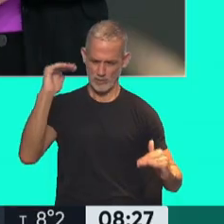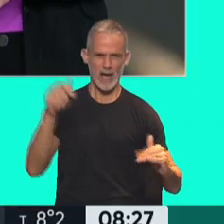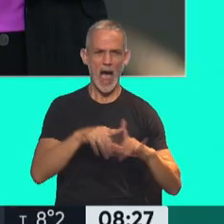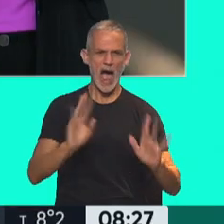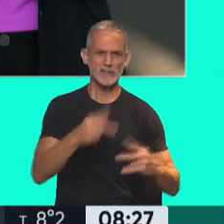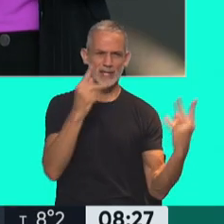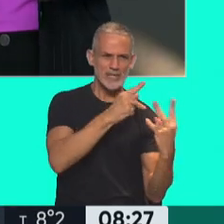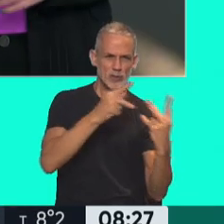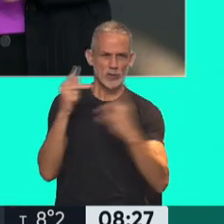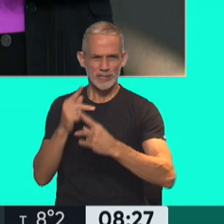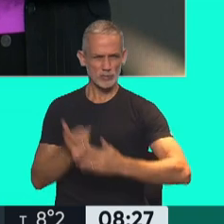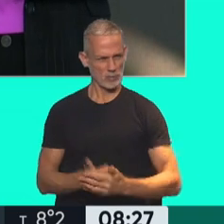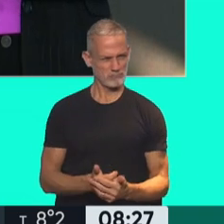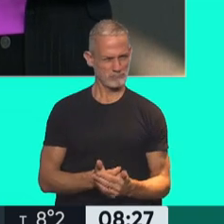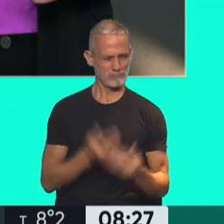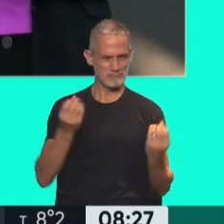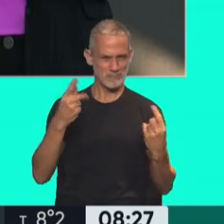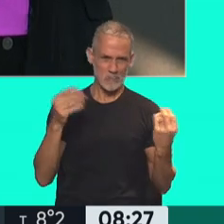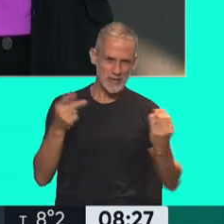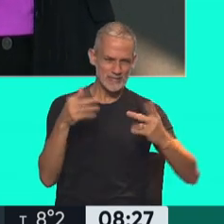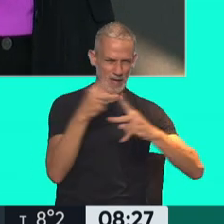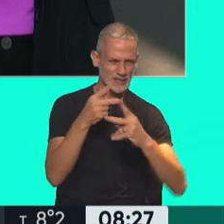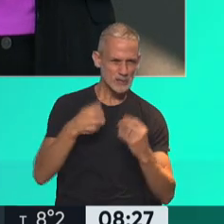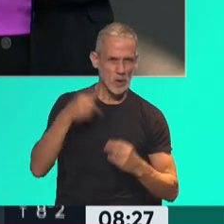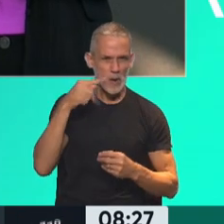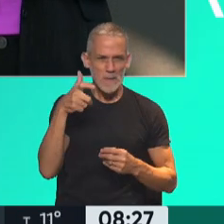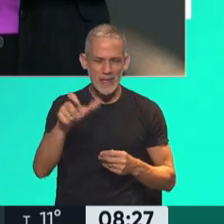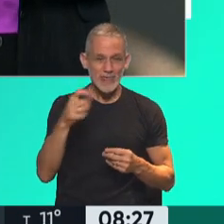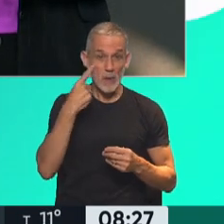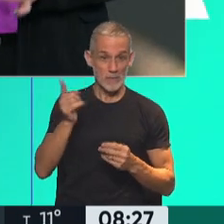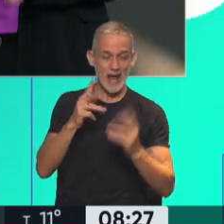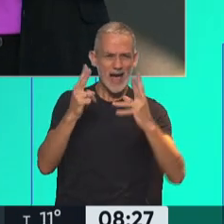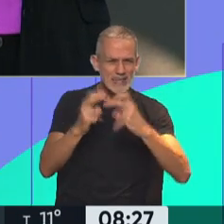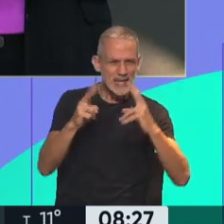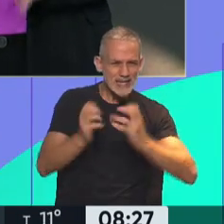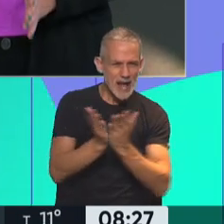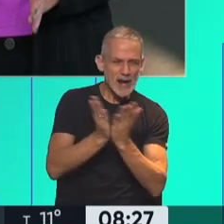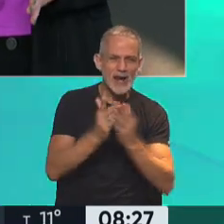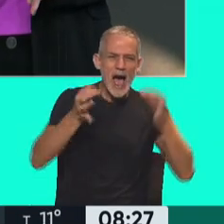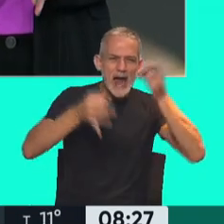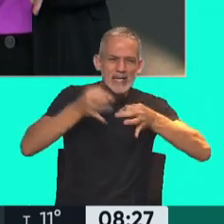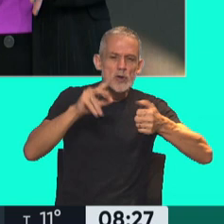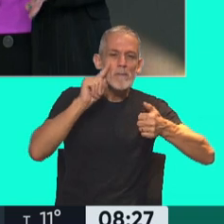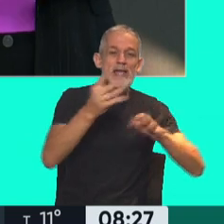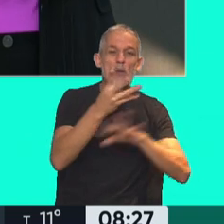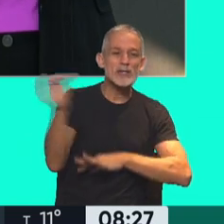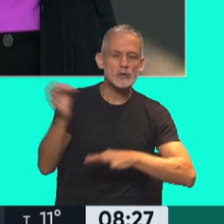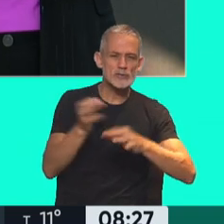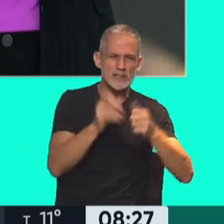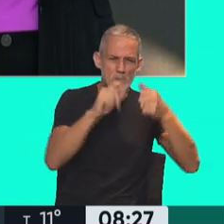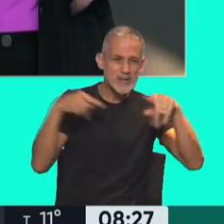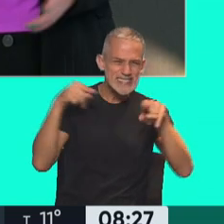las cuentas, pero hay un montón de cuestiones que están geniales. Este estudio analizó 1.400 cuentas de